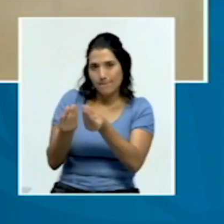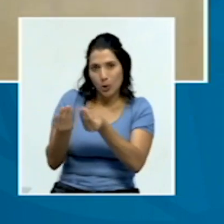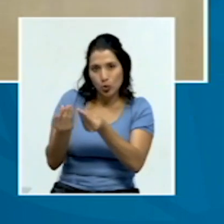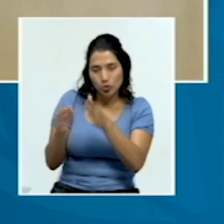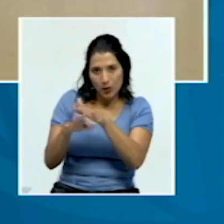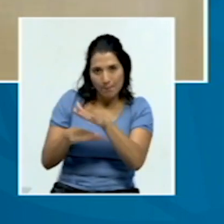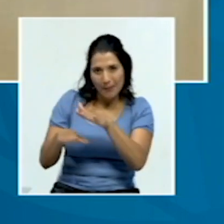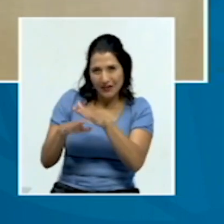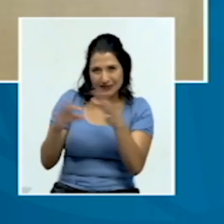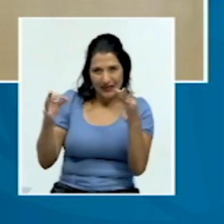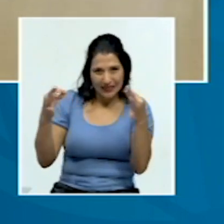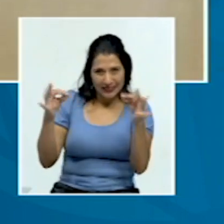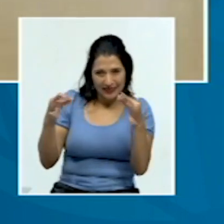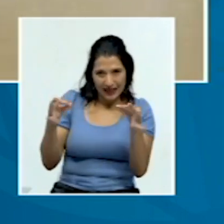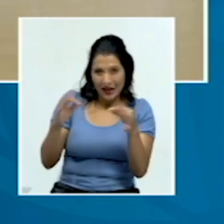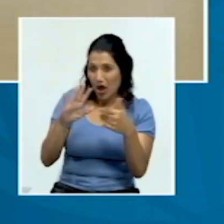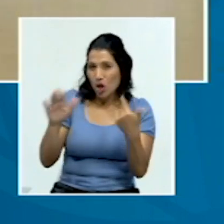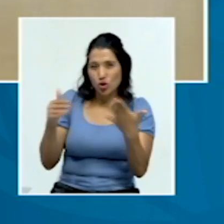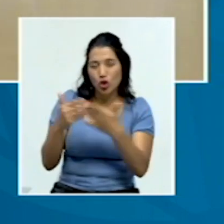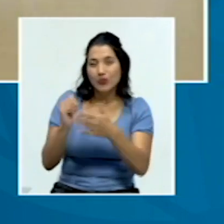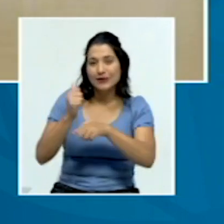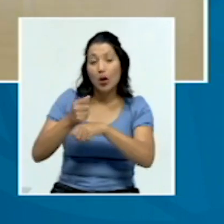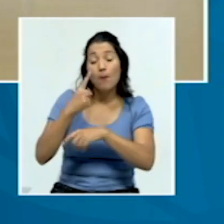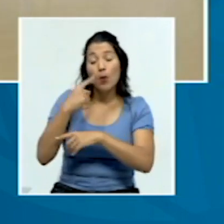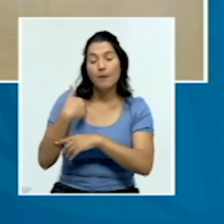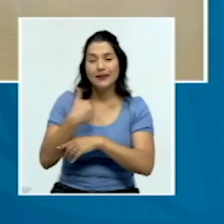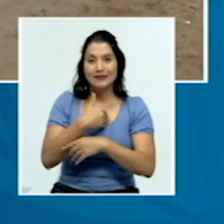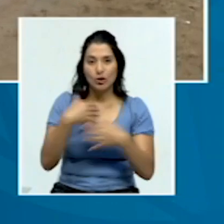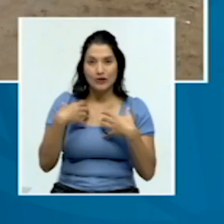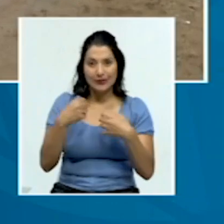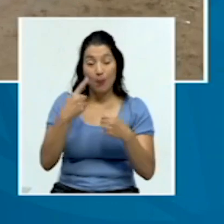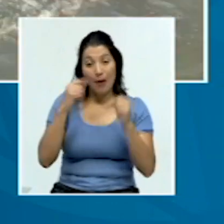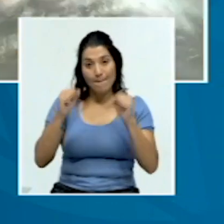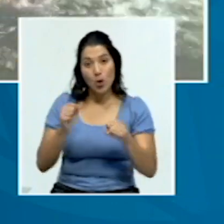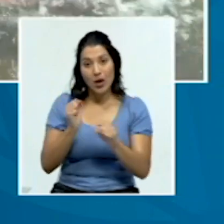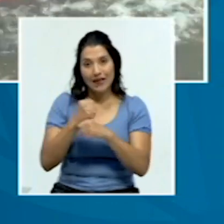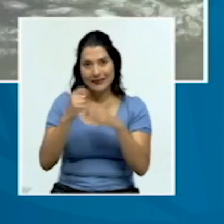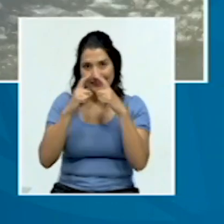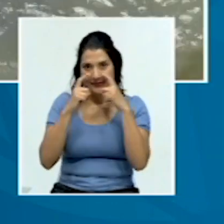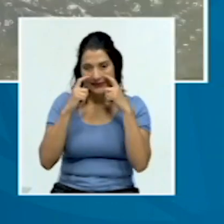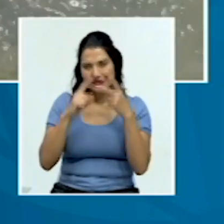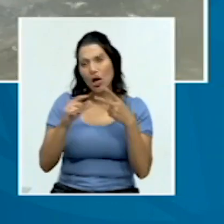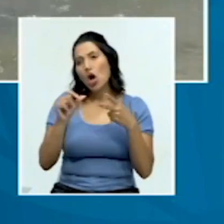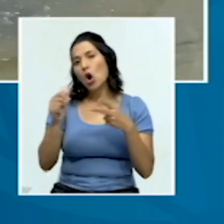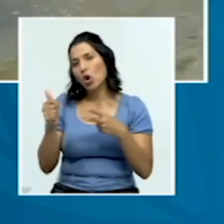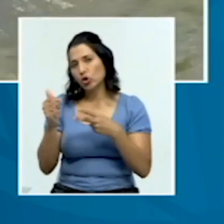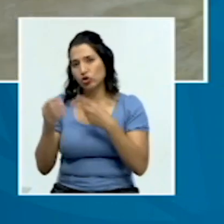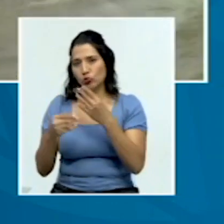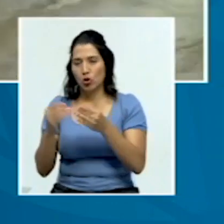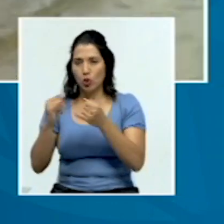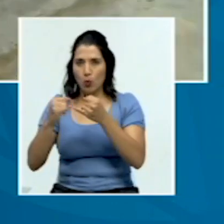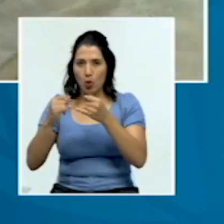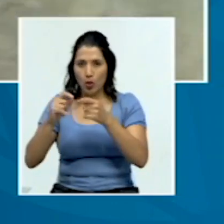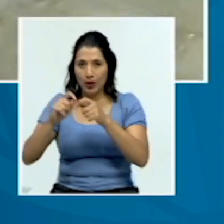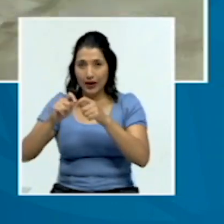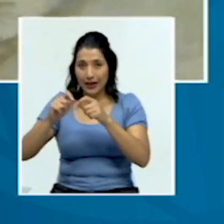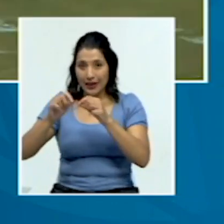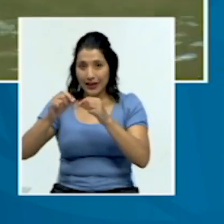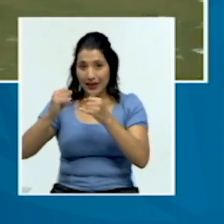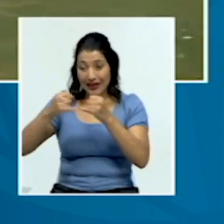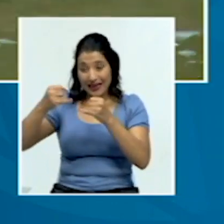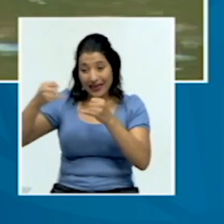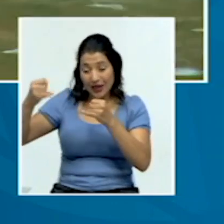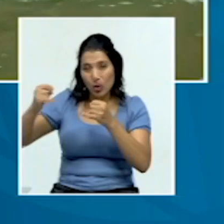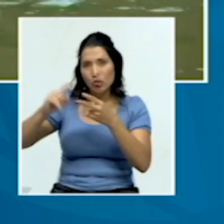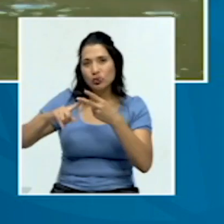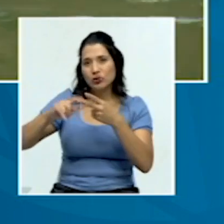docoma y todo lo que había estipulado el Ministerio de Salud para la fabricación, y además de otros insumos como eran hilos, agujas, elásticos, con